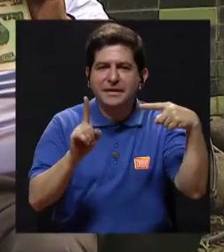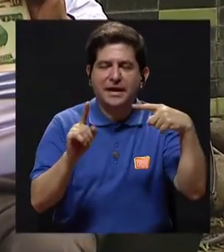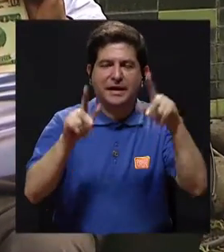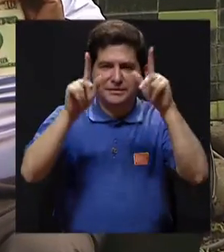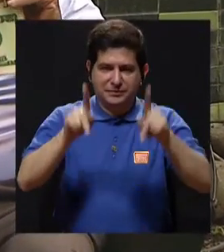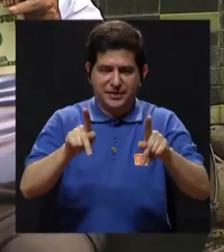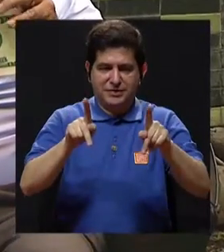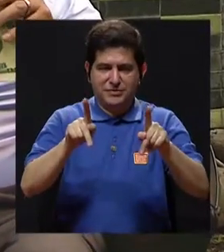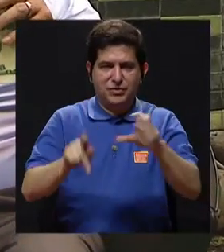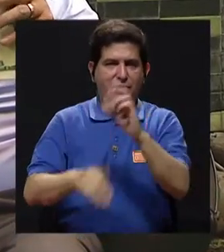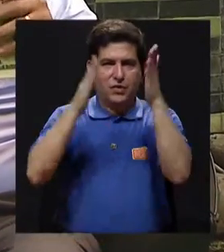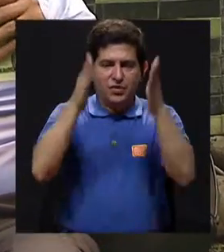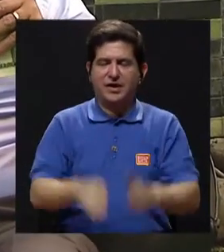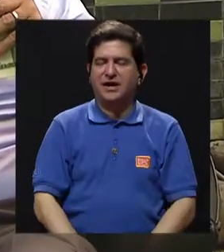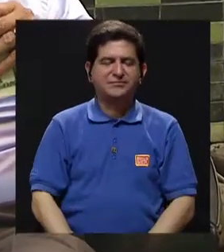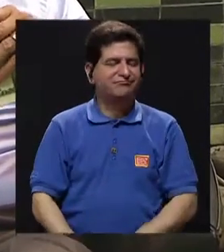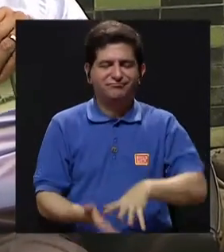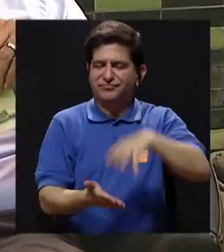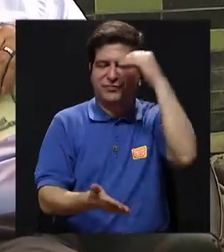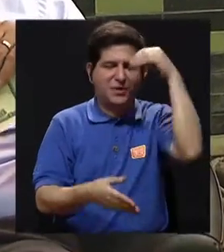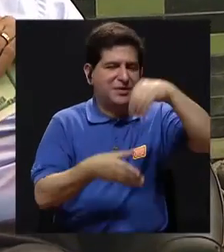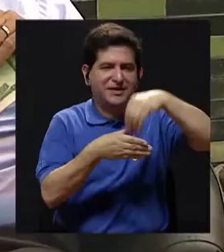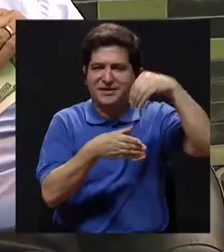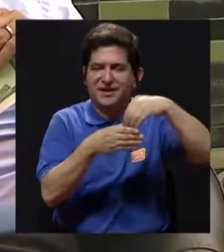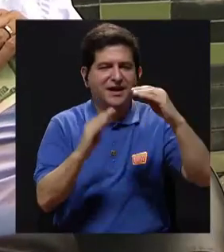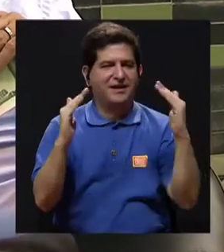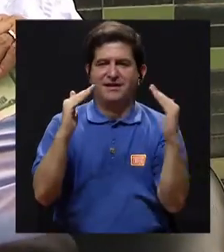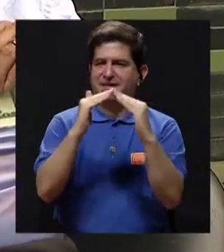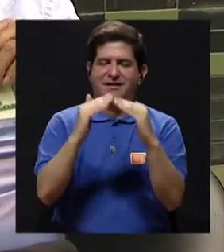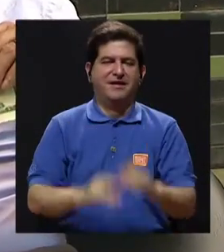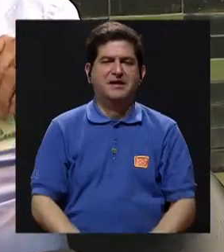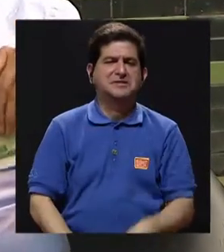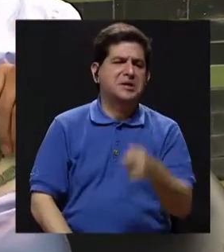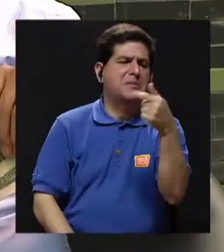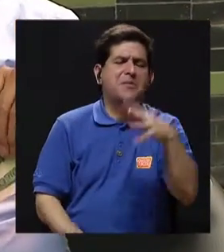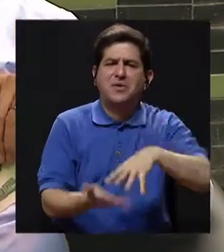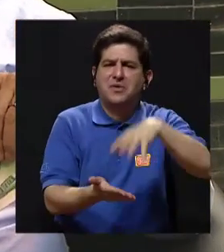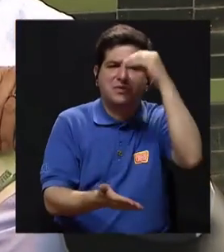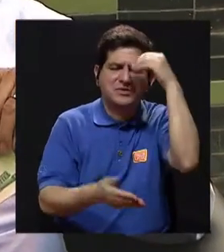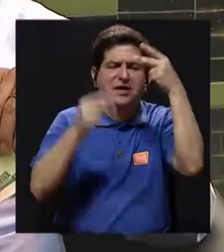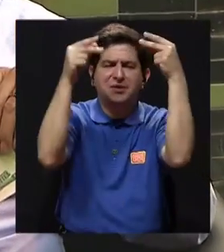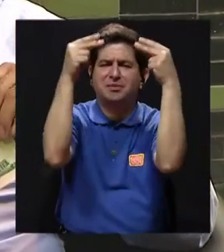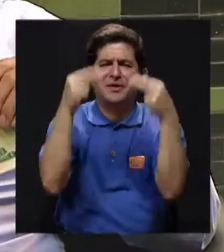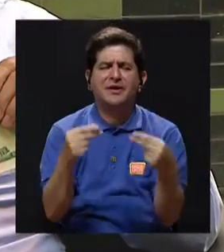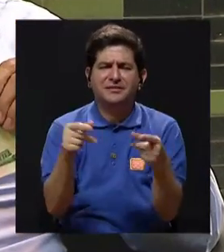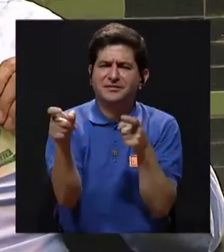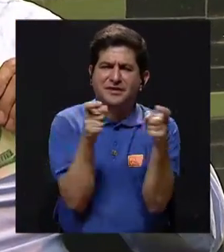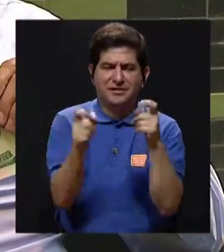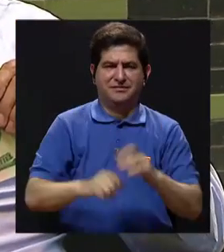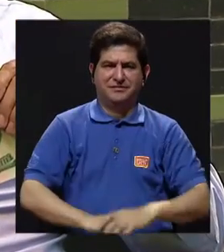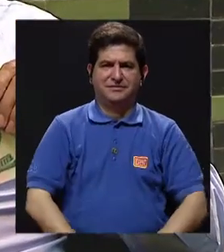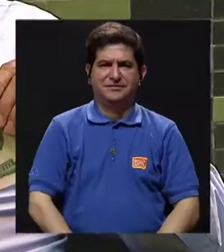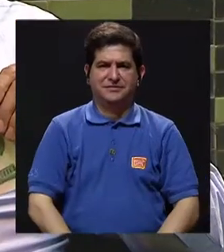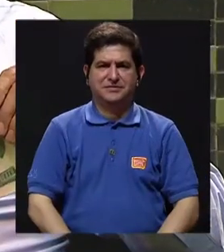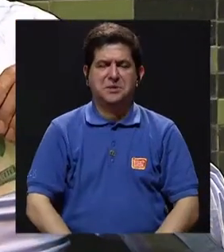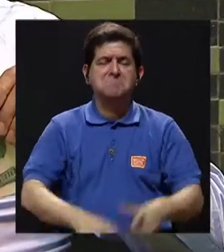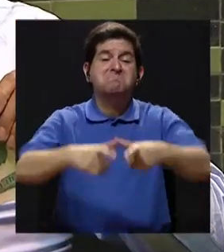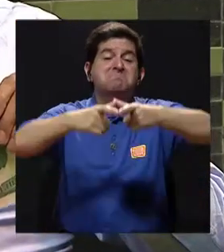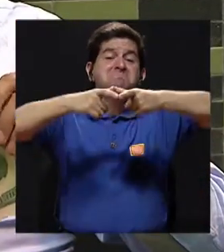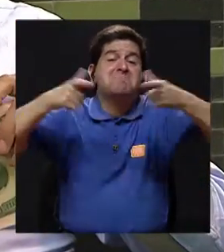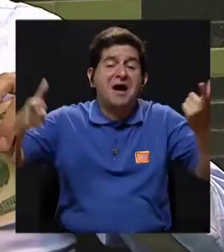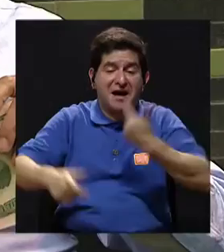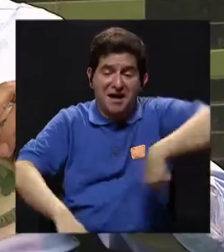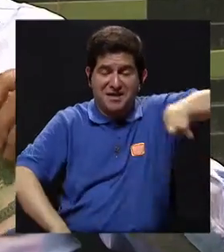los costarricenses no aprendimos a ahorrar en la casa. Muy pocos aprendimos a llevar un presupuesto y la